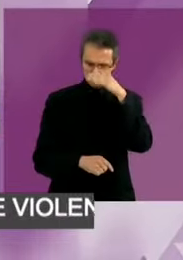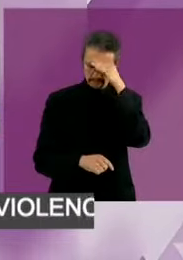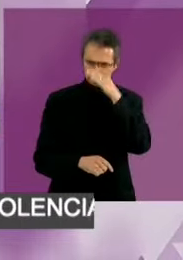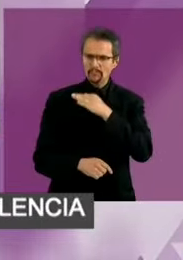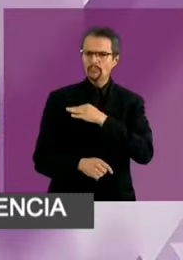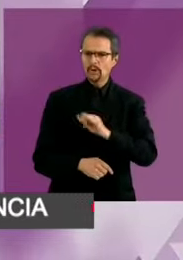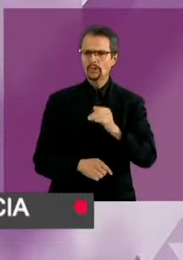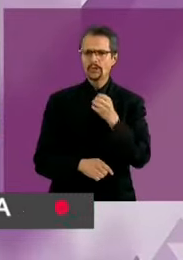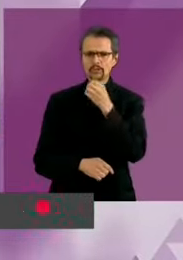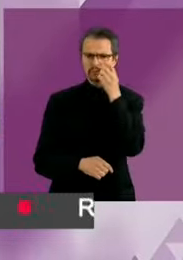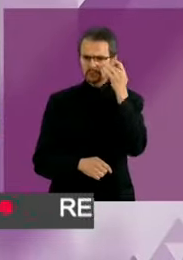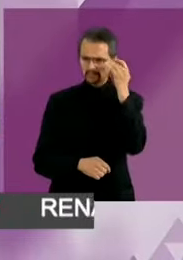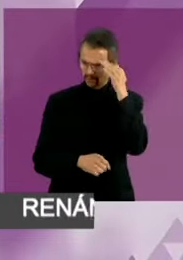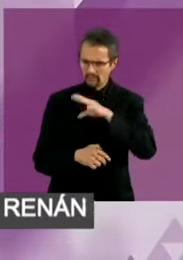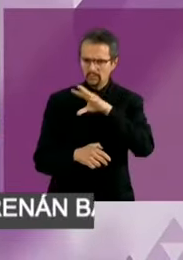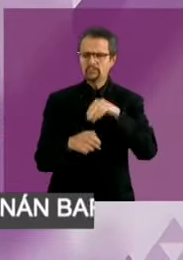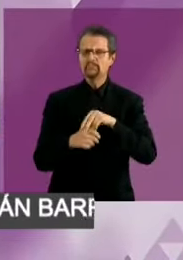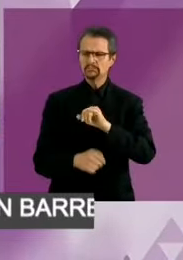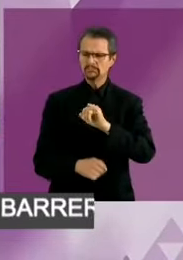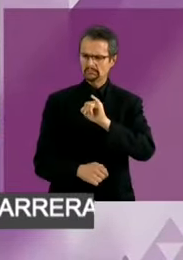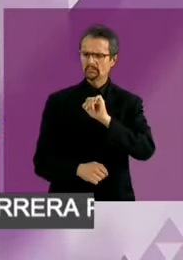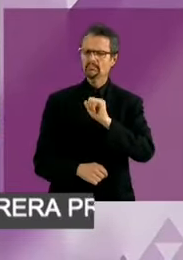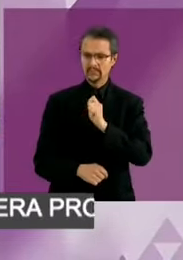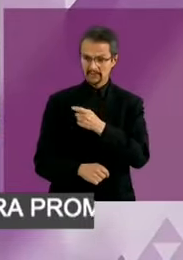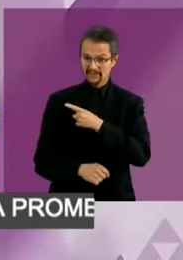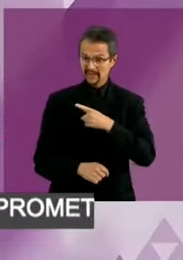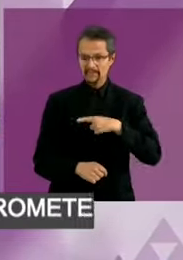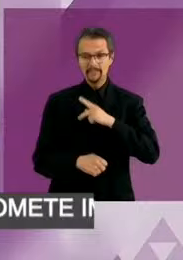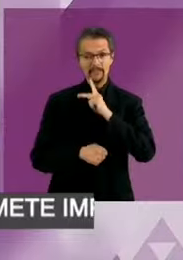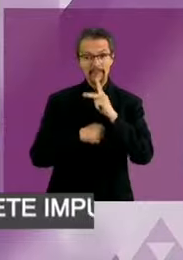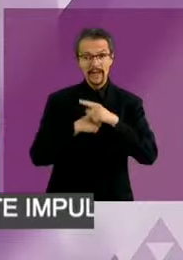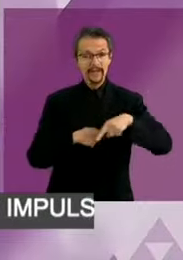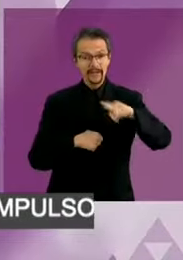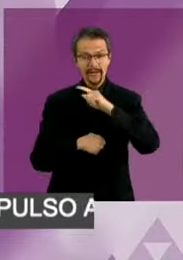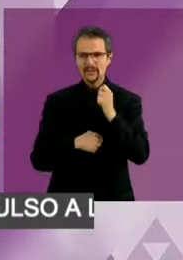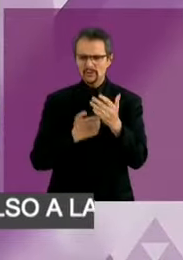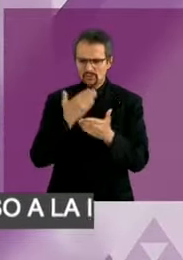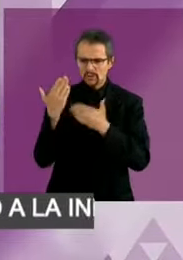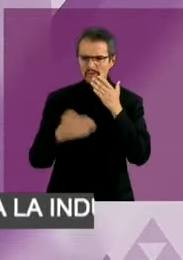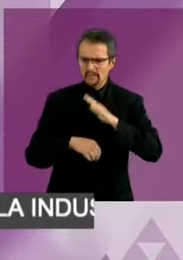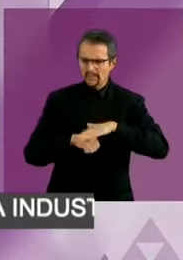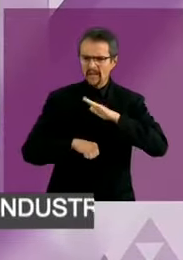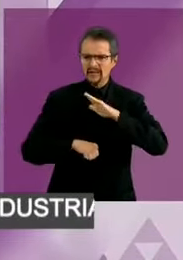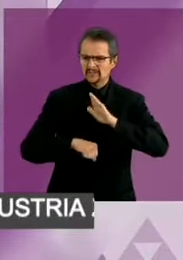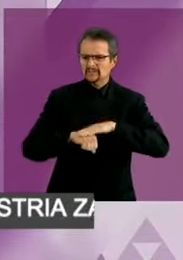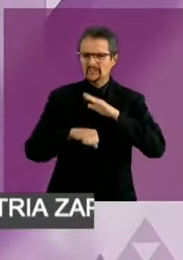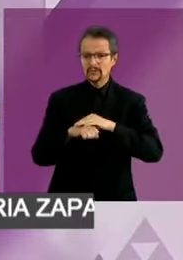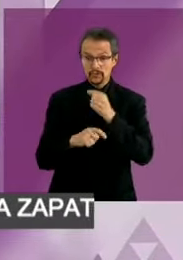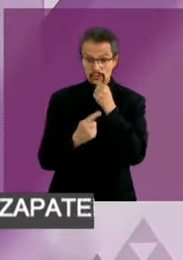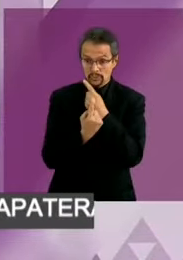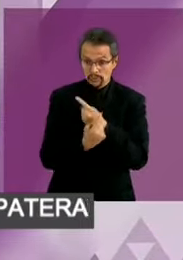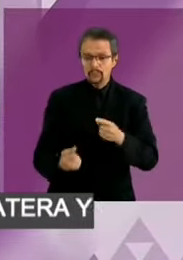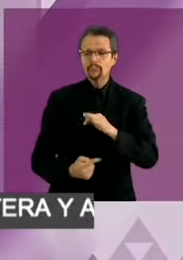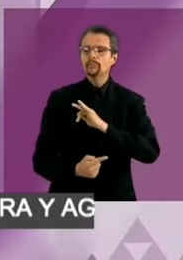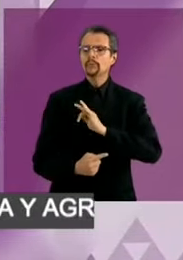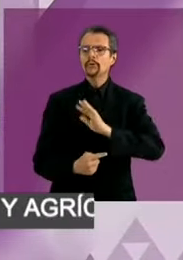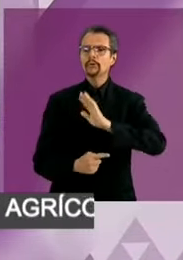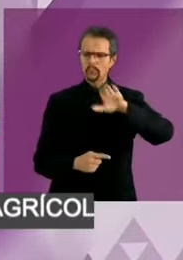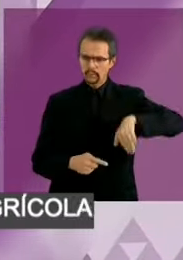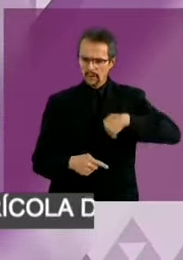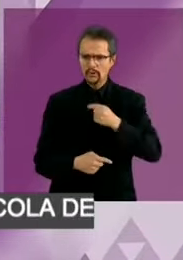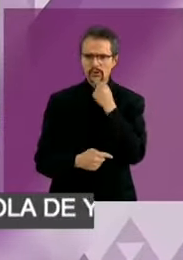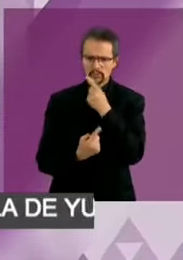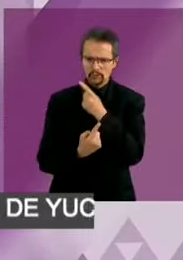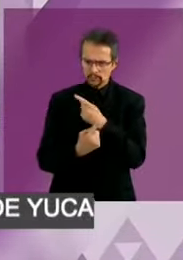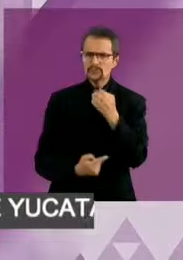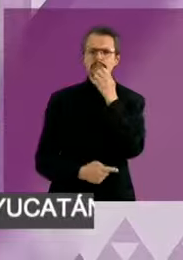país sale adelante estudiando menos. Mi propuesta es estancias infantiles para la primera infancia y escuelas de tiempo completo, donde le